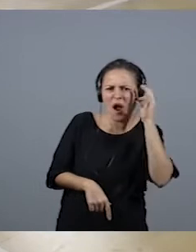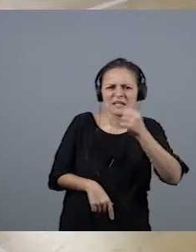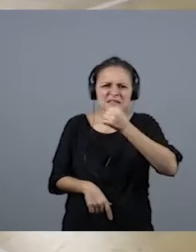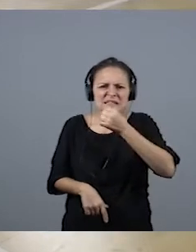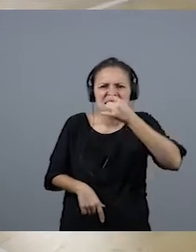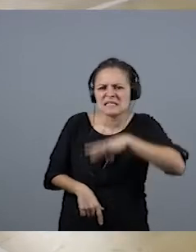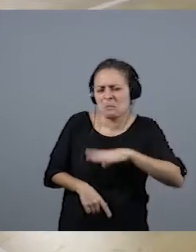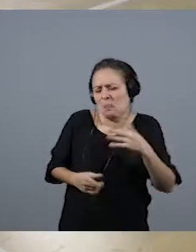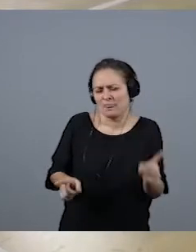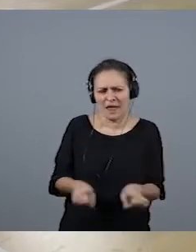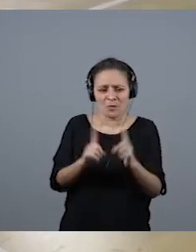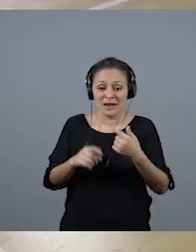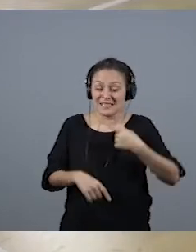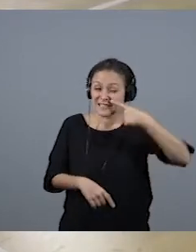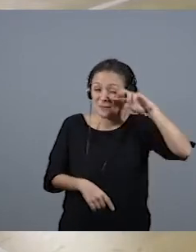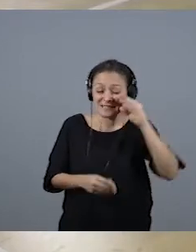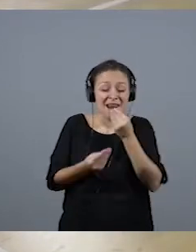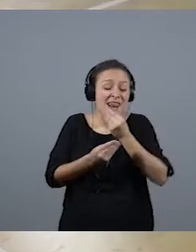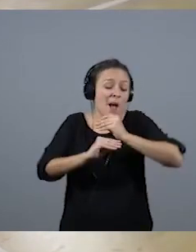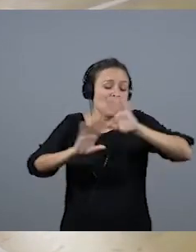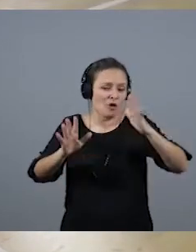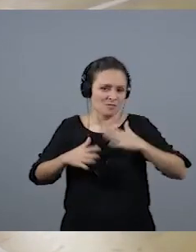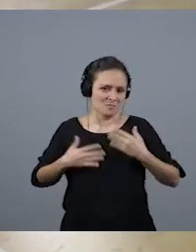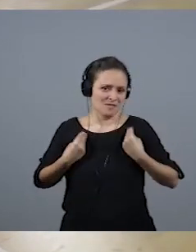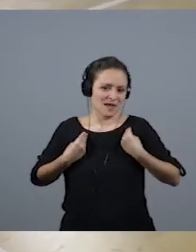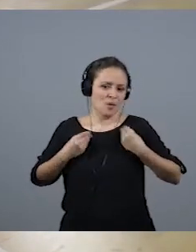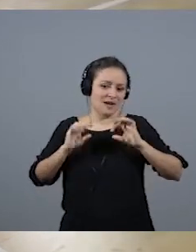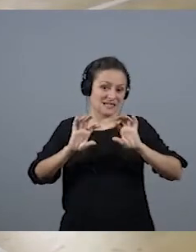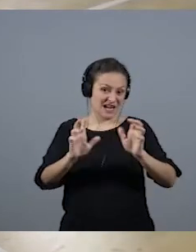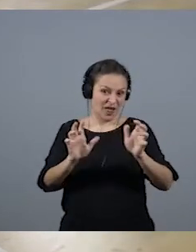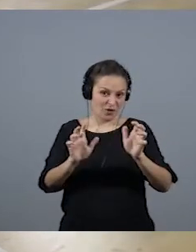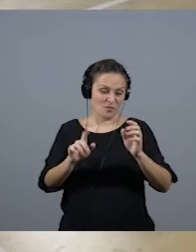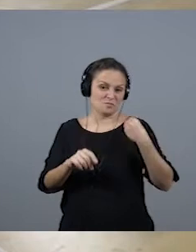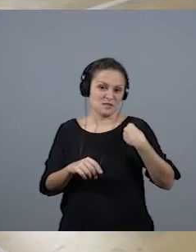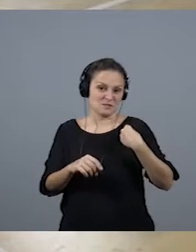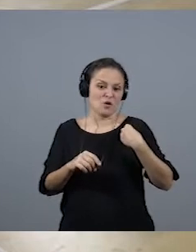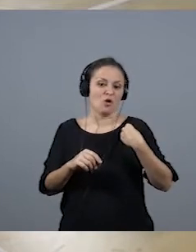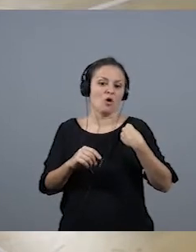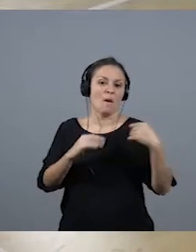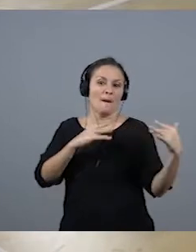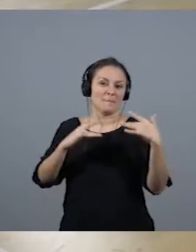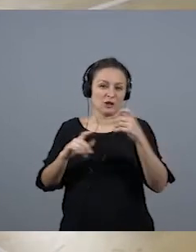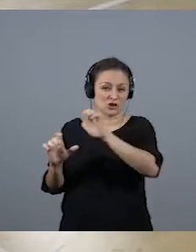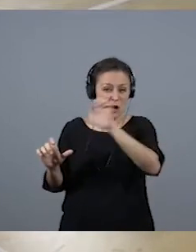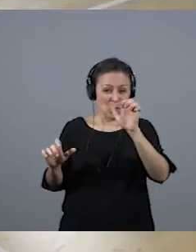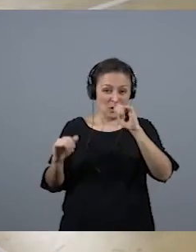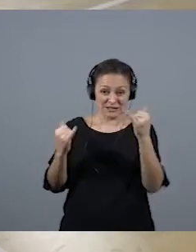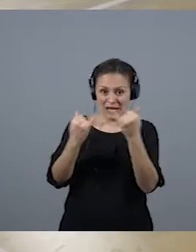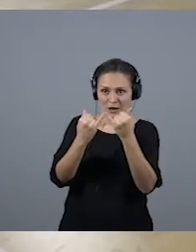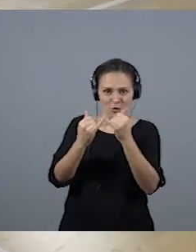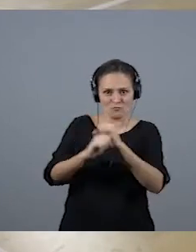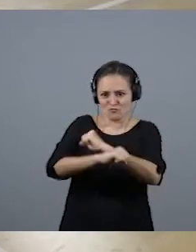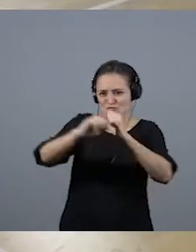fue la mayor experiencia de mi vida en la radio. En la radio, los partidos europeos del Tenerife fue un crecimiento